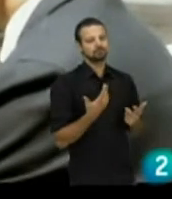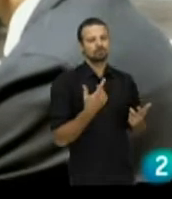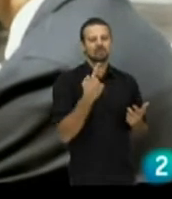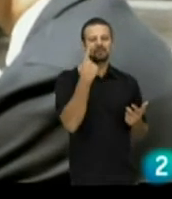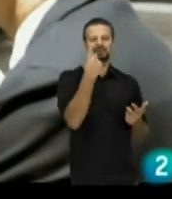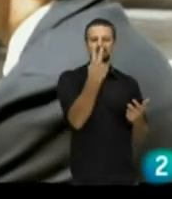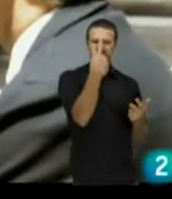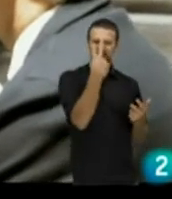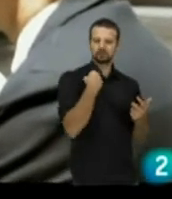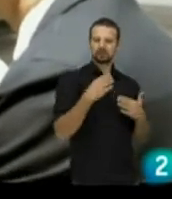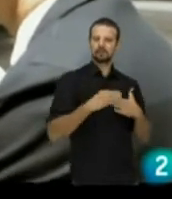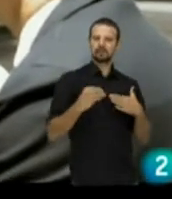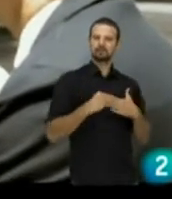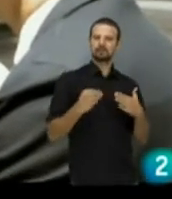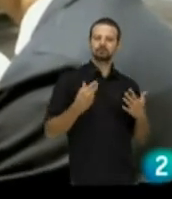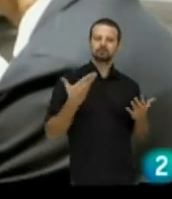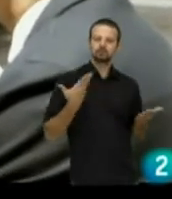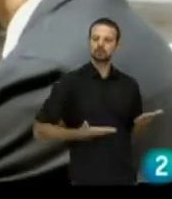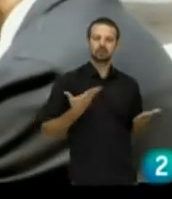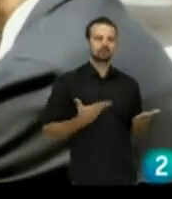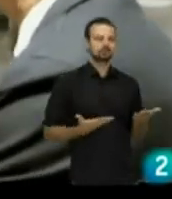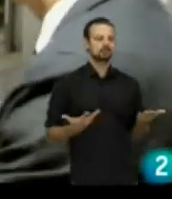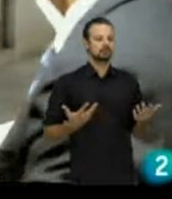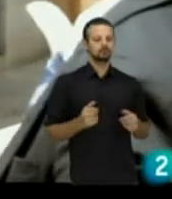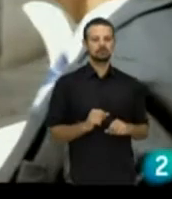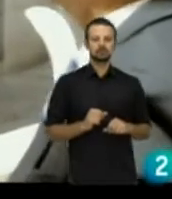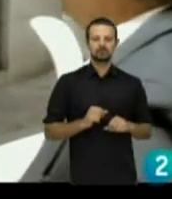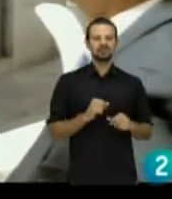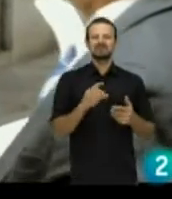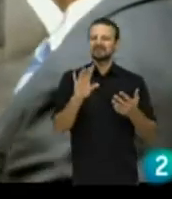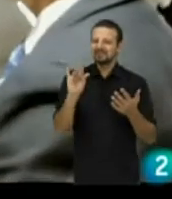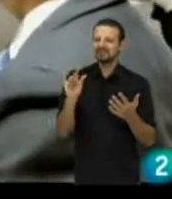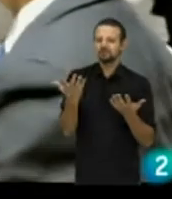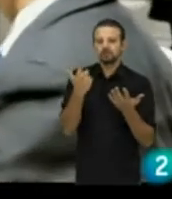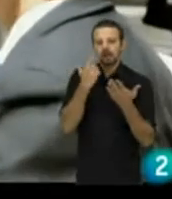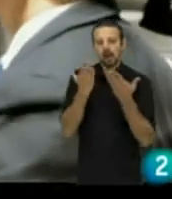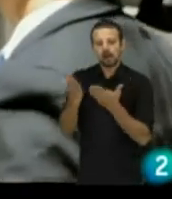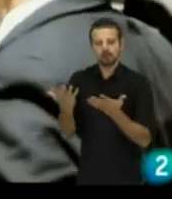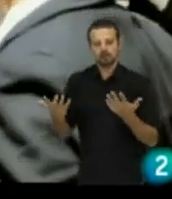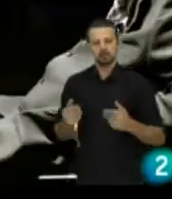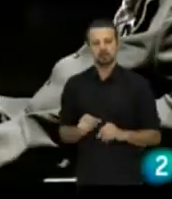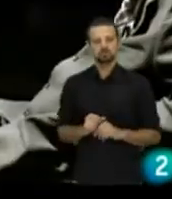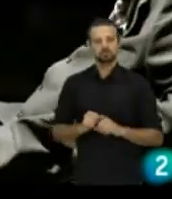lo harán. Sí, el que se nos vea como clientes, la verdad es que es muy importante.